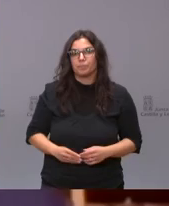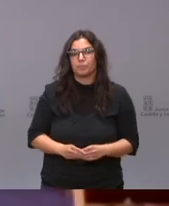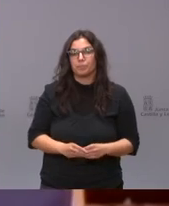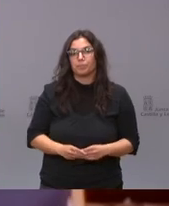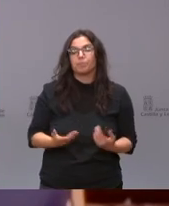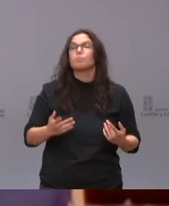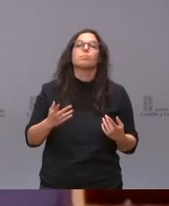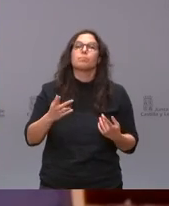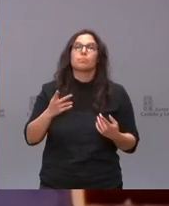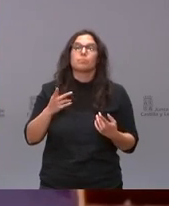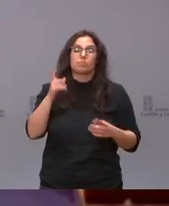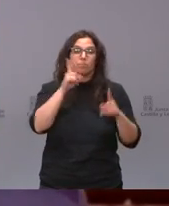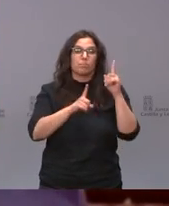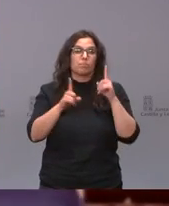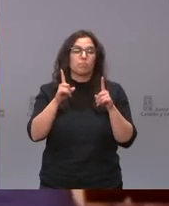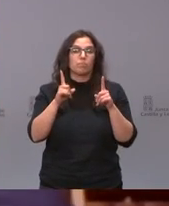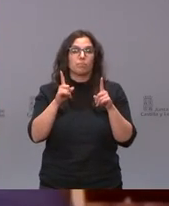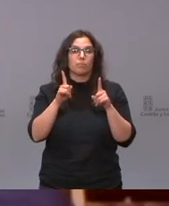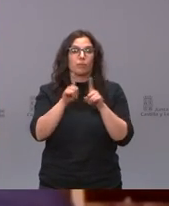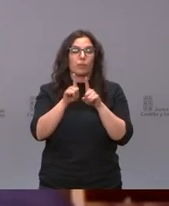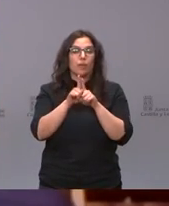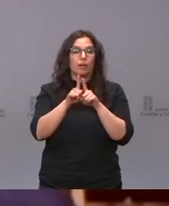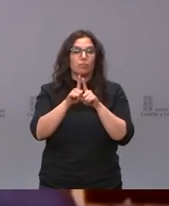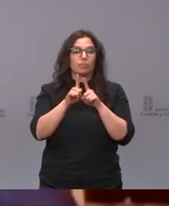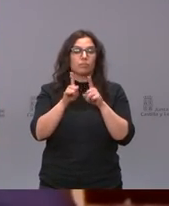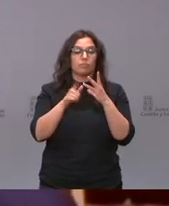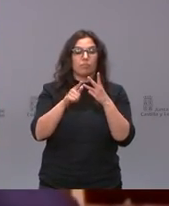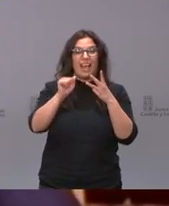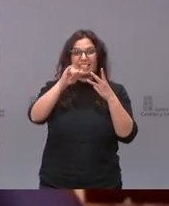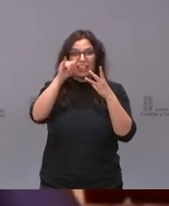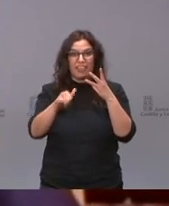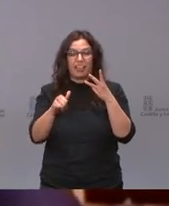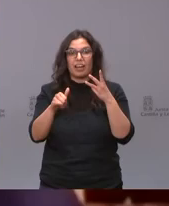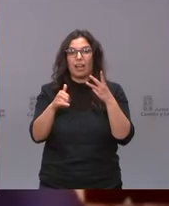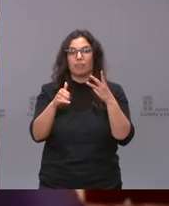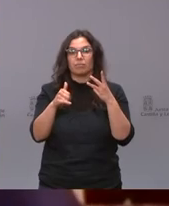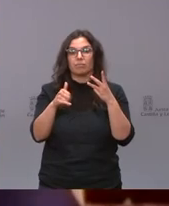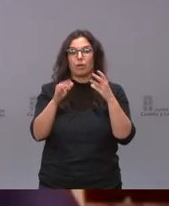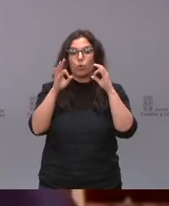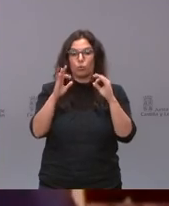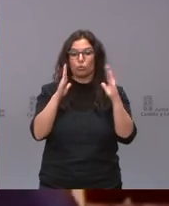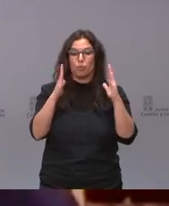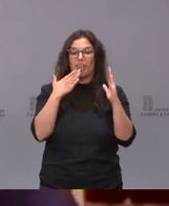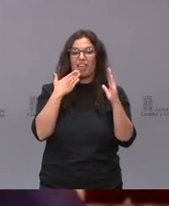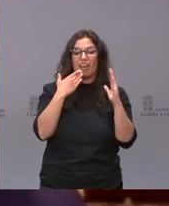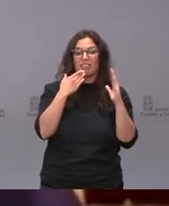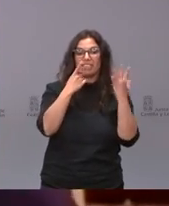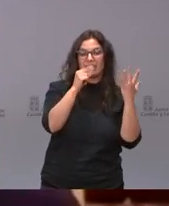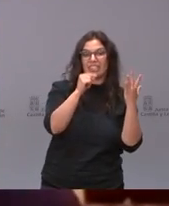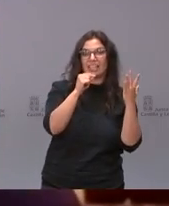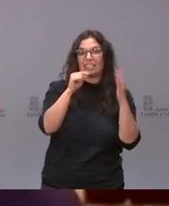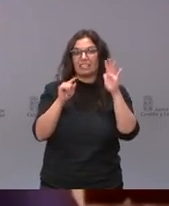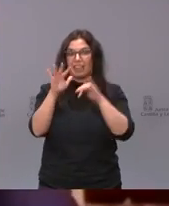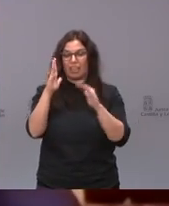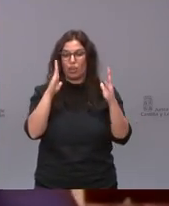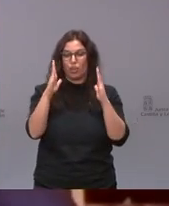indicación de AstraZeneca es relativamente pequeña entiendo que vacunar a una franja de solo 5 años en la que además hay muchísimas personas que